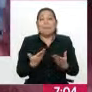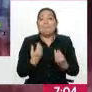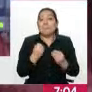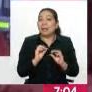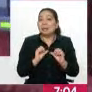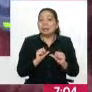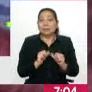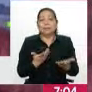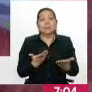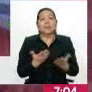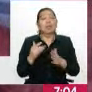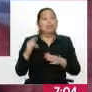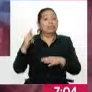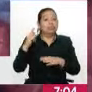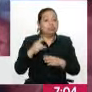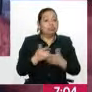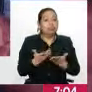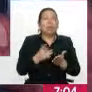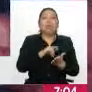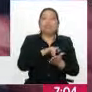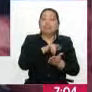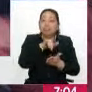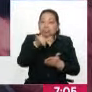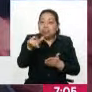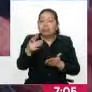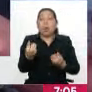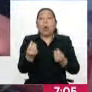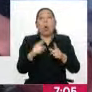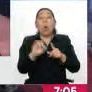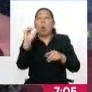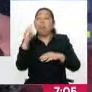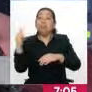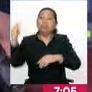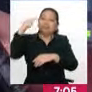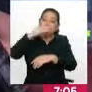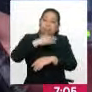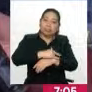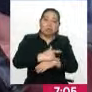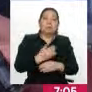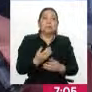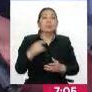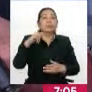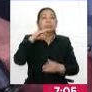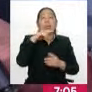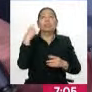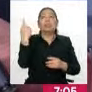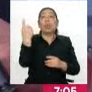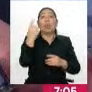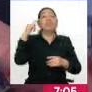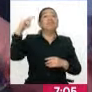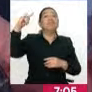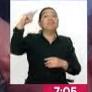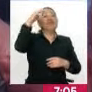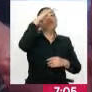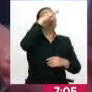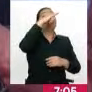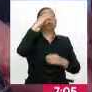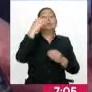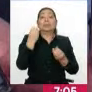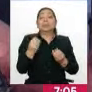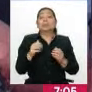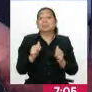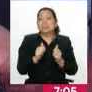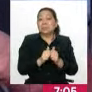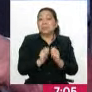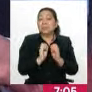separación entre las aeronaves, tanto en despegues y aterrizajes, y las que se encuentran en ruta volando por todo nuestro espacio aéreo peruano. La